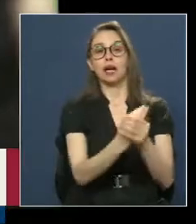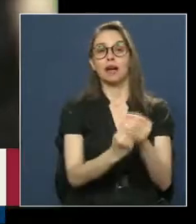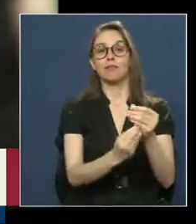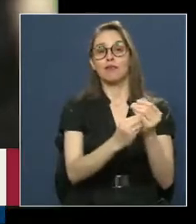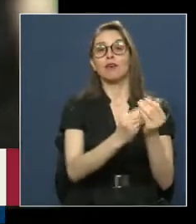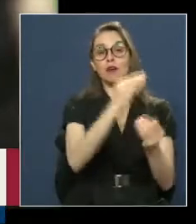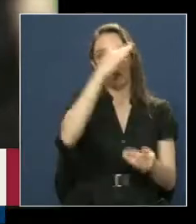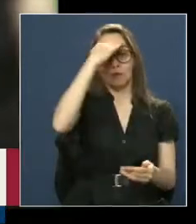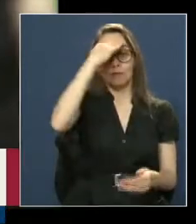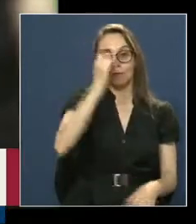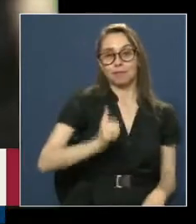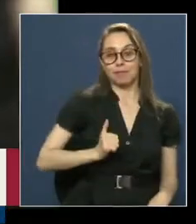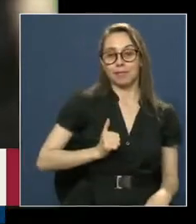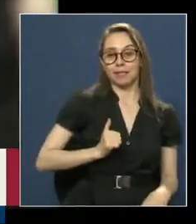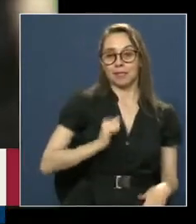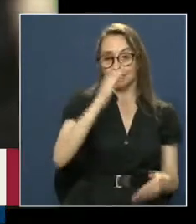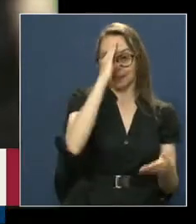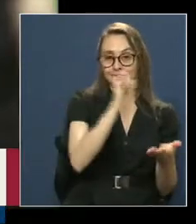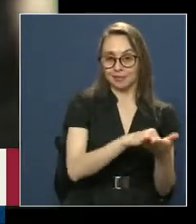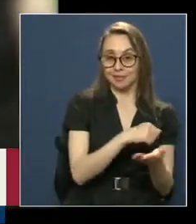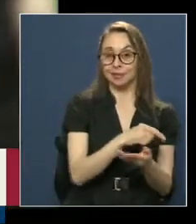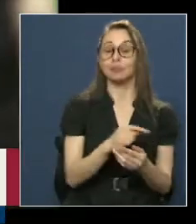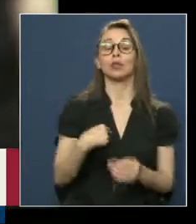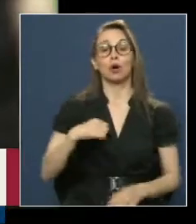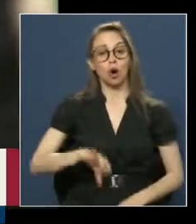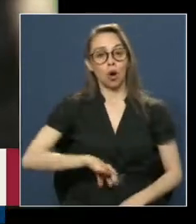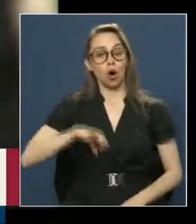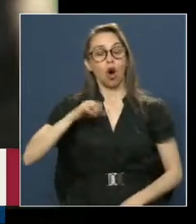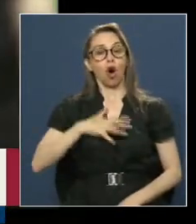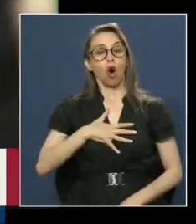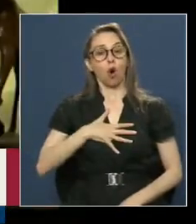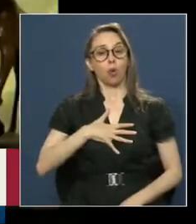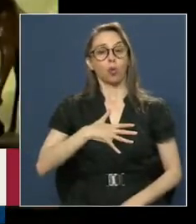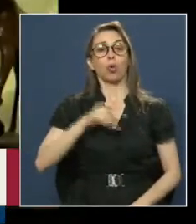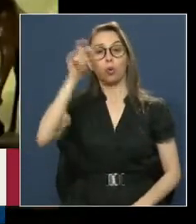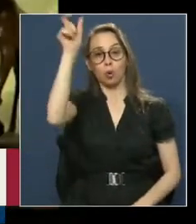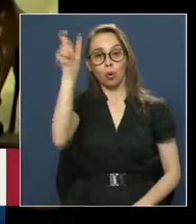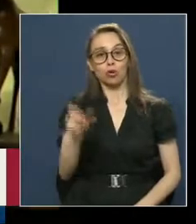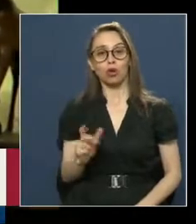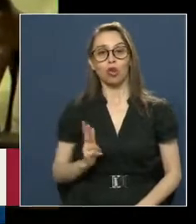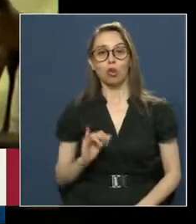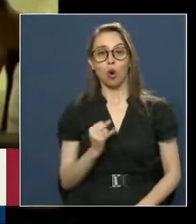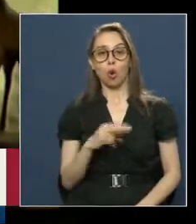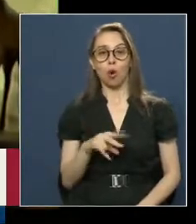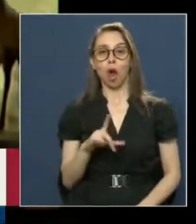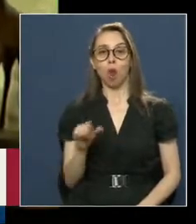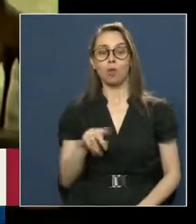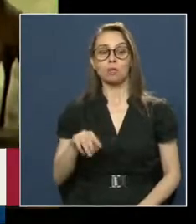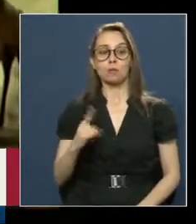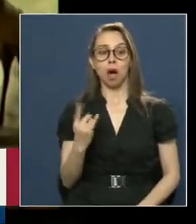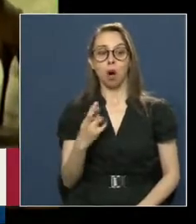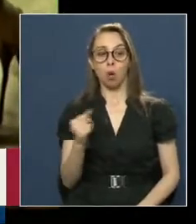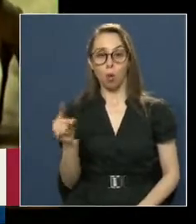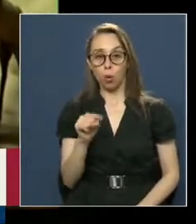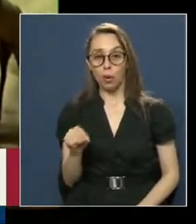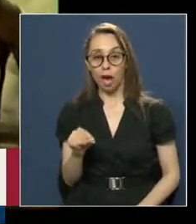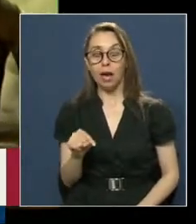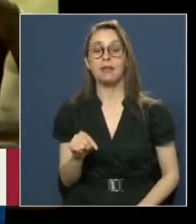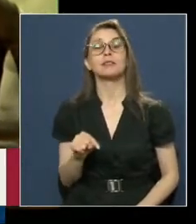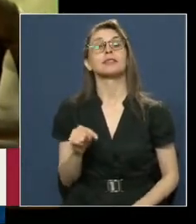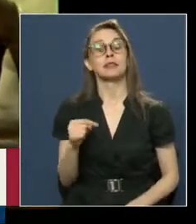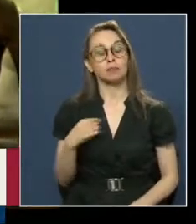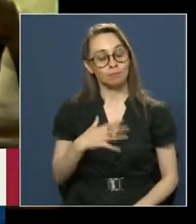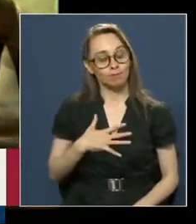De verdad siento un profundo orgullo con la figura de don Juan Luis Maurás Y es el momento